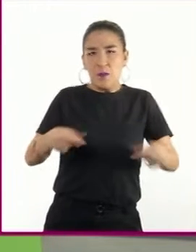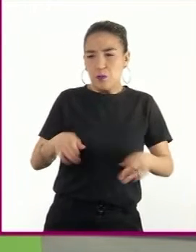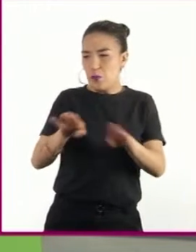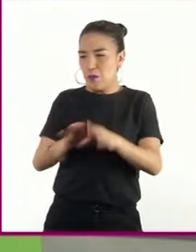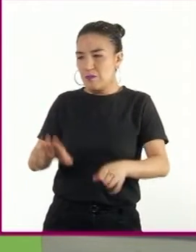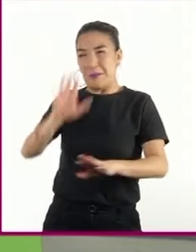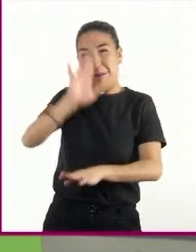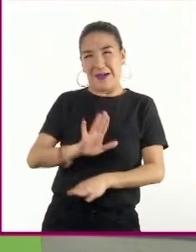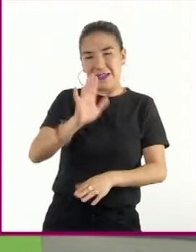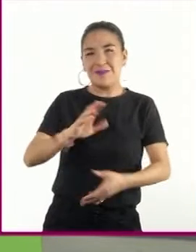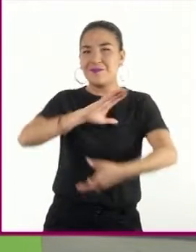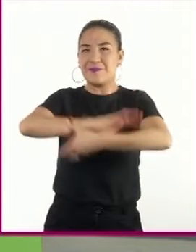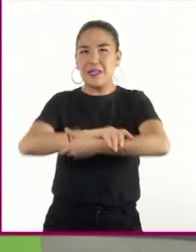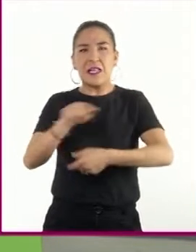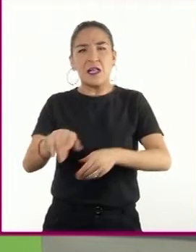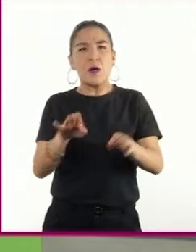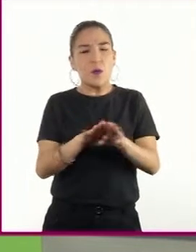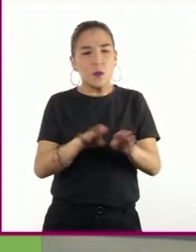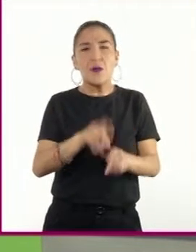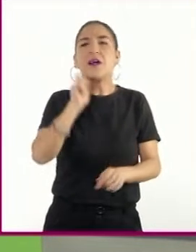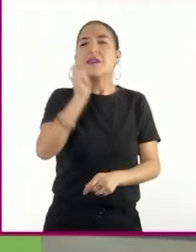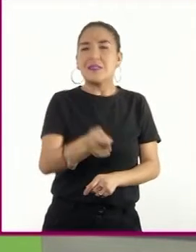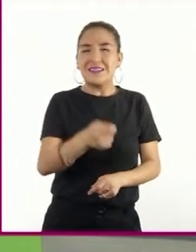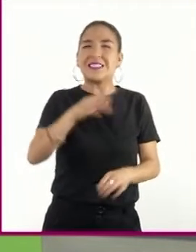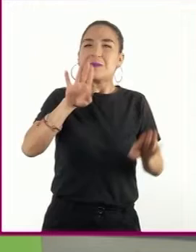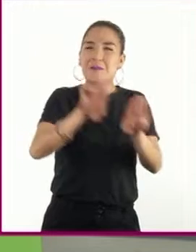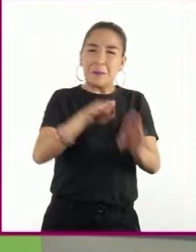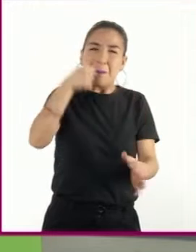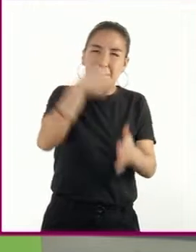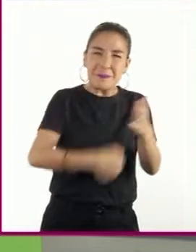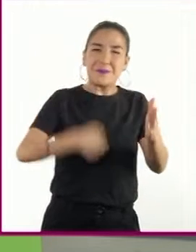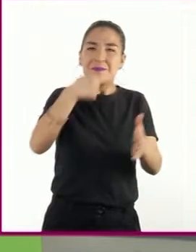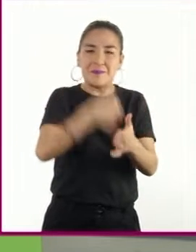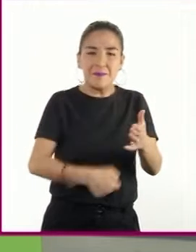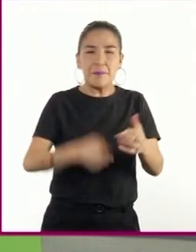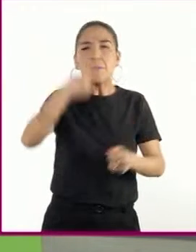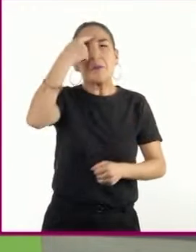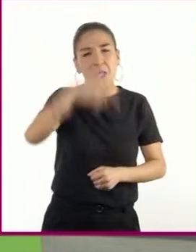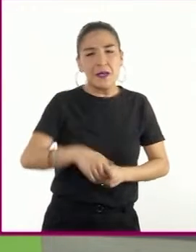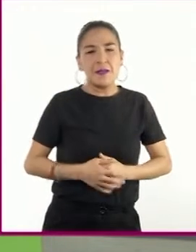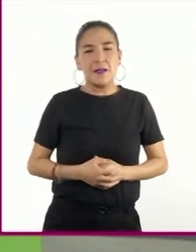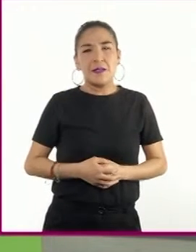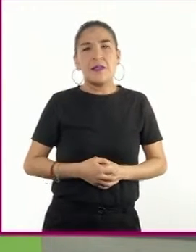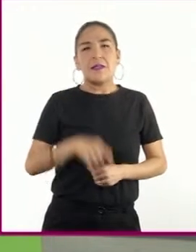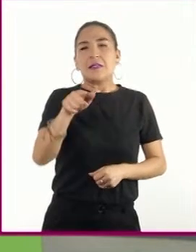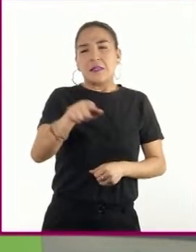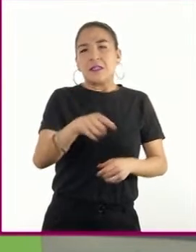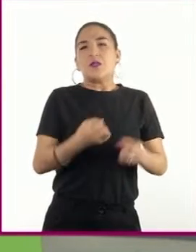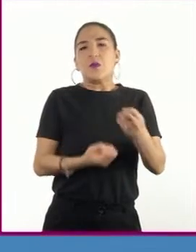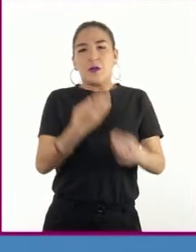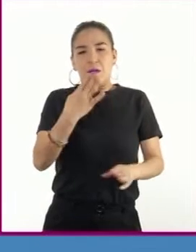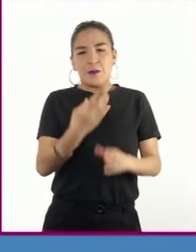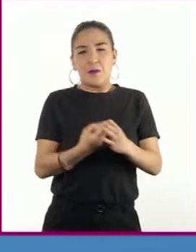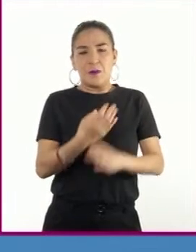frentes, exigiendo un gran esfuerzo para el abastecimiento de los ejércitos.